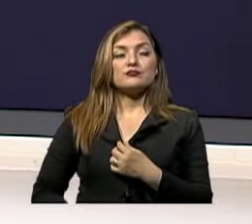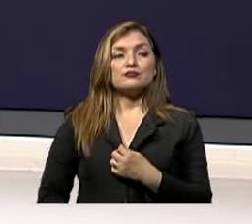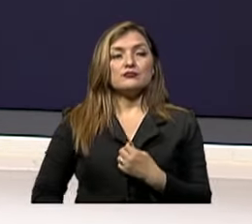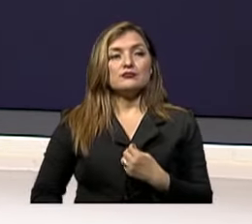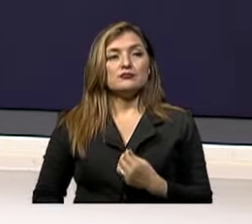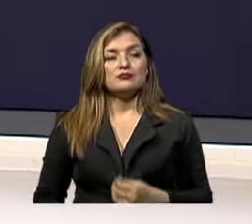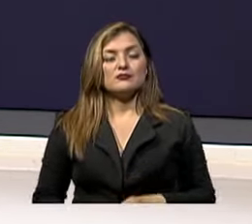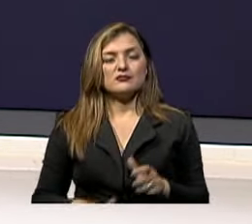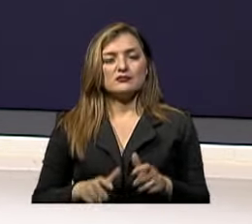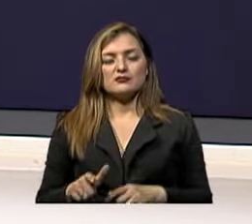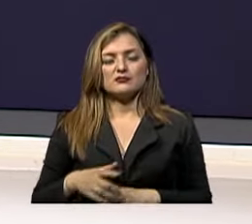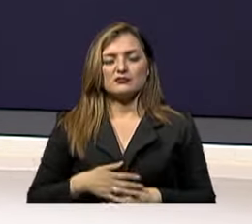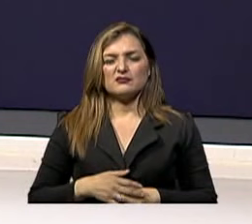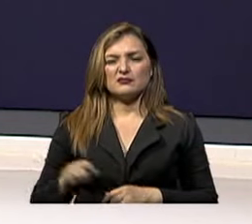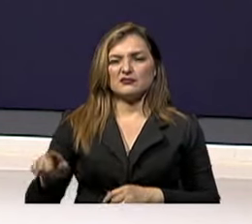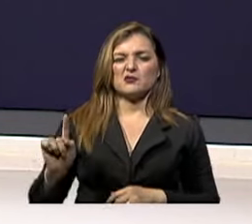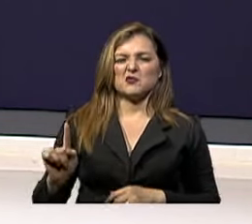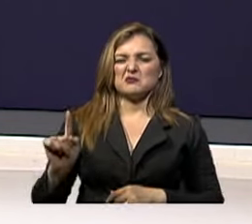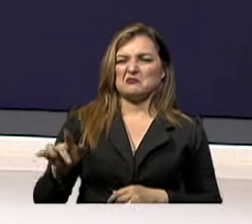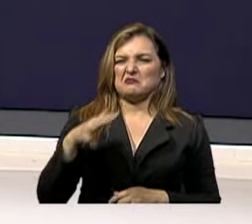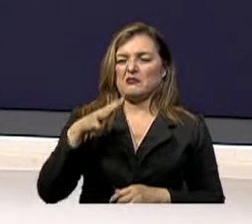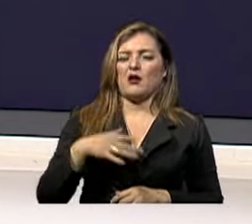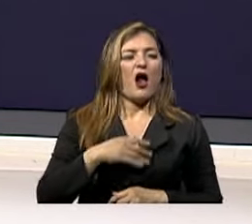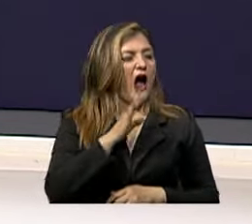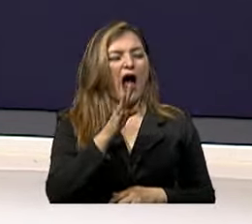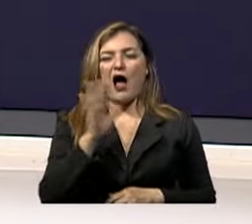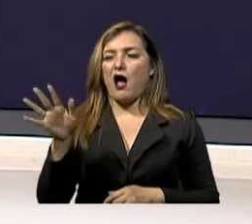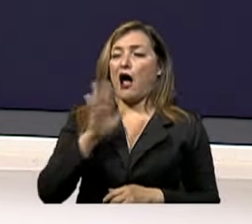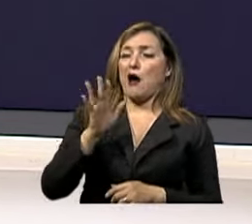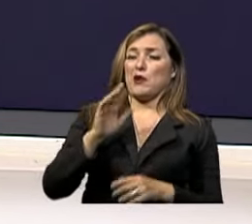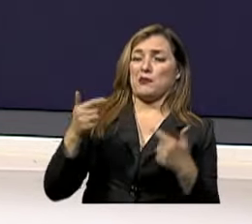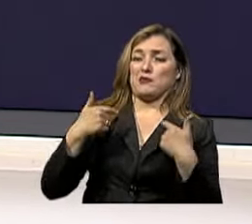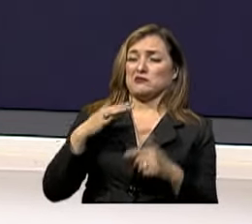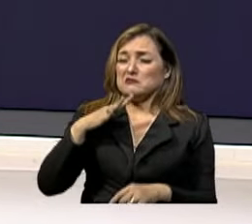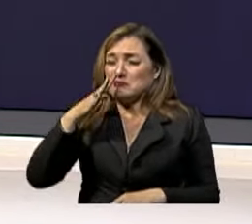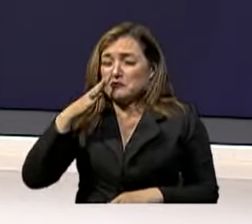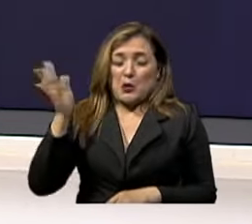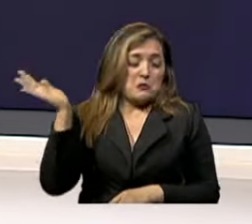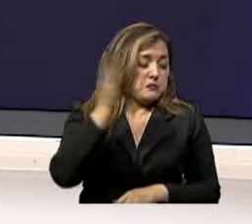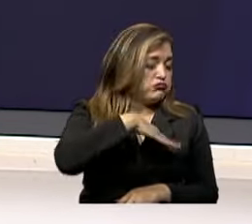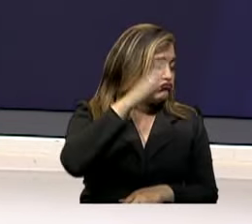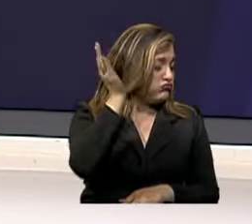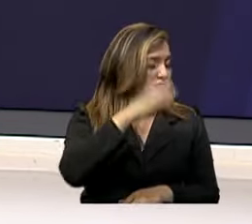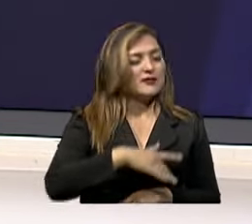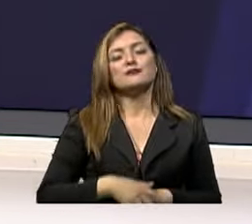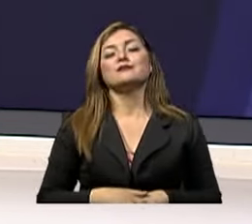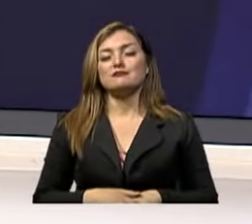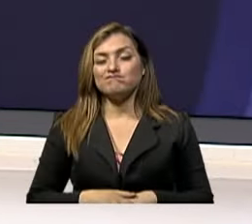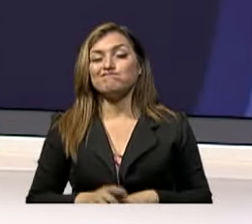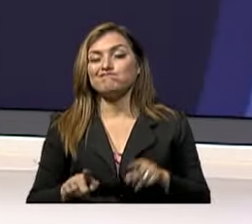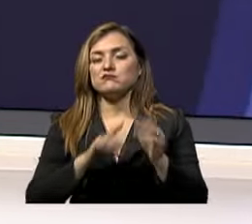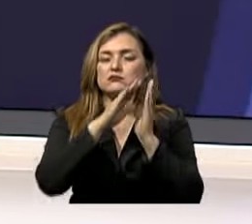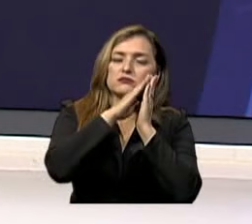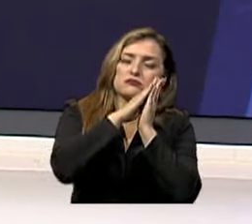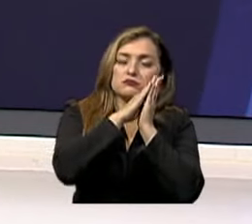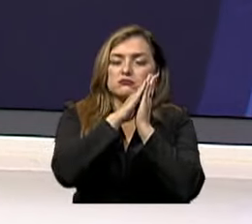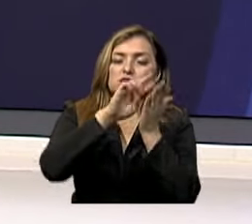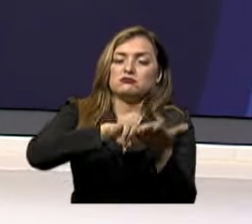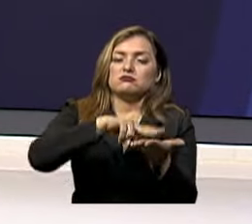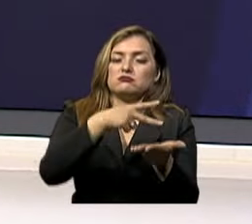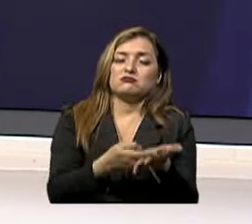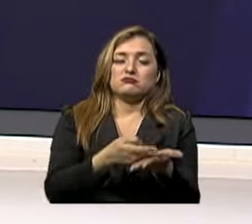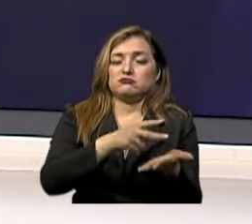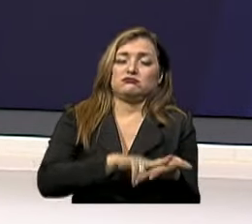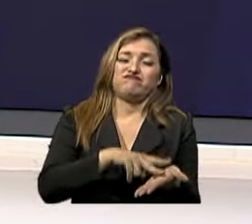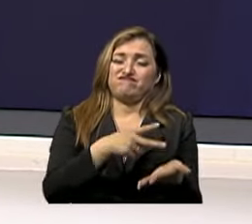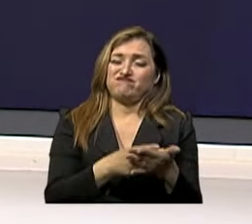personas con mal aliento o halitosis Dificultad respiratoria Algunos desarrollan apnea de sueño Es decir, no pueden dormir bien porque tienen